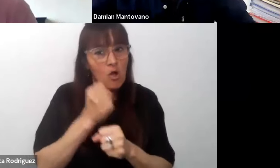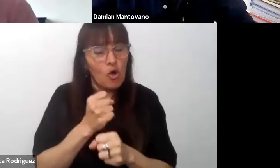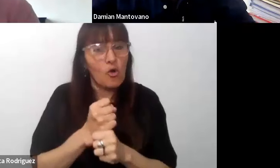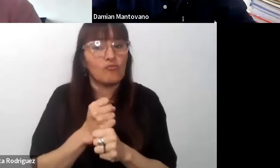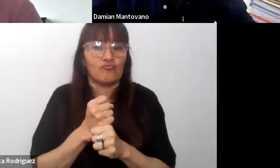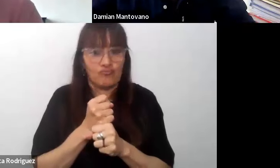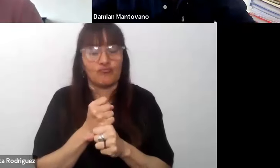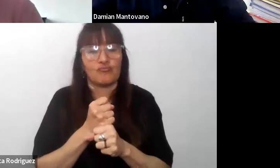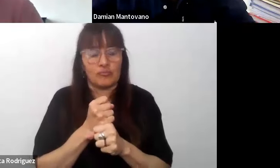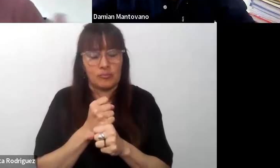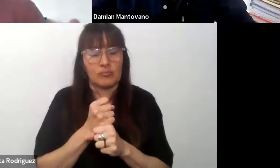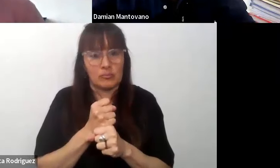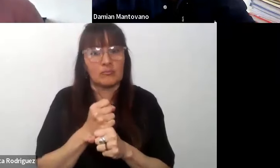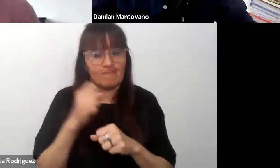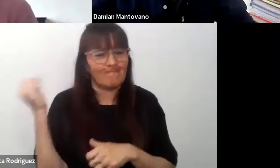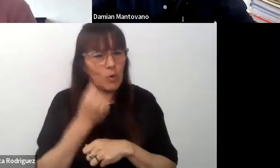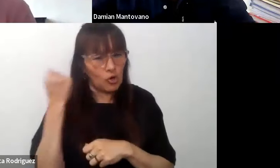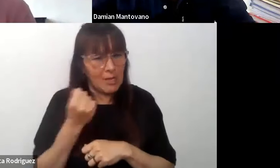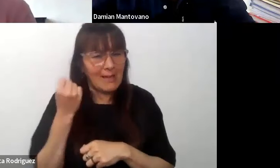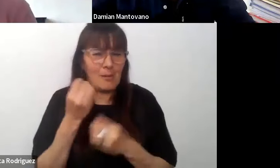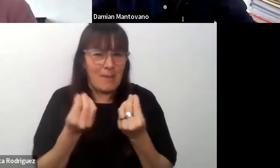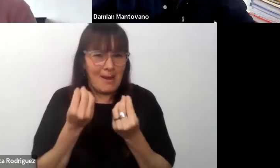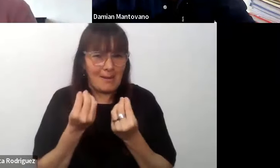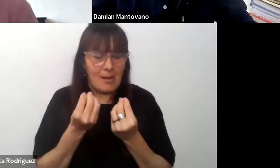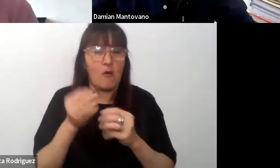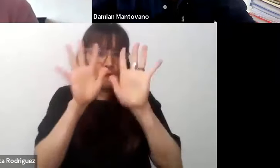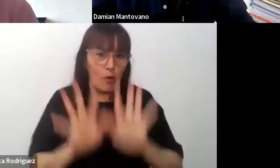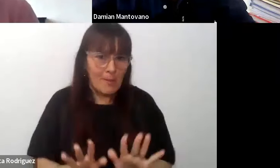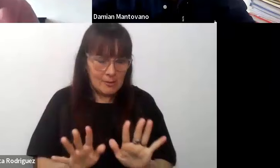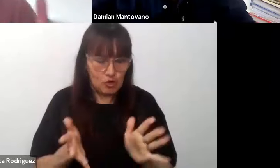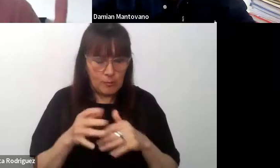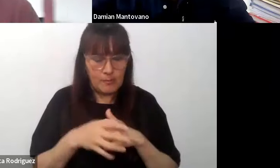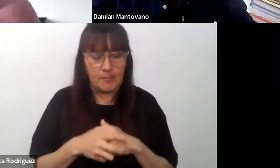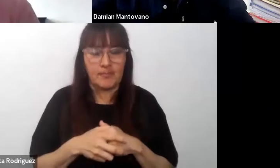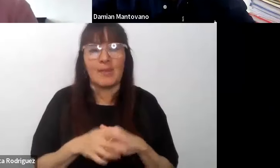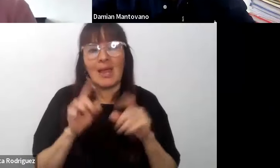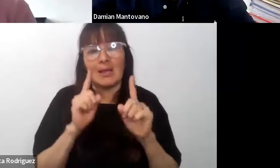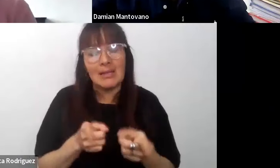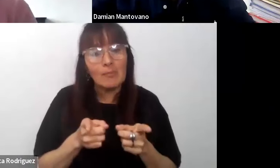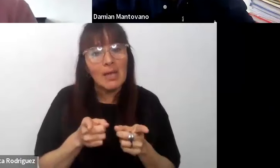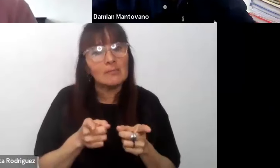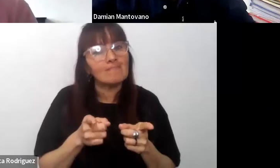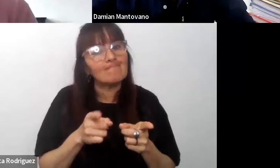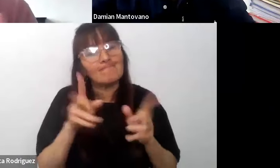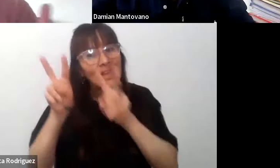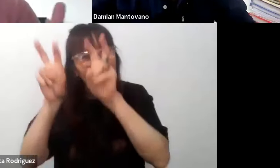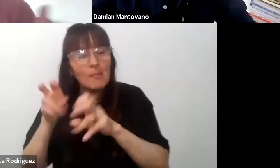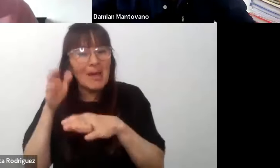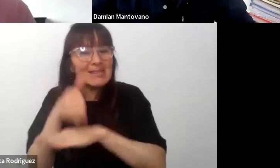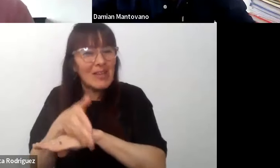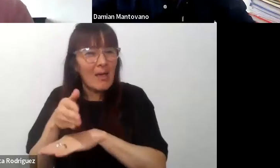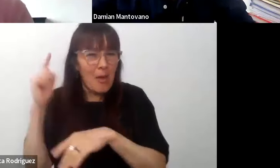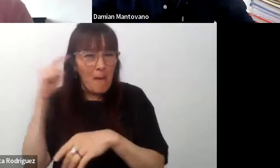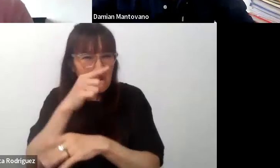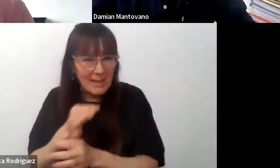pluridisciplinario colectivo es muy importante para los formadores y luego está también la parte de la accesibilidad pedagógica de la que